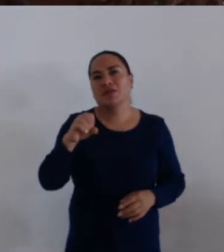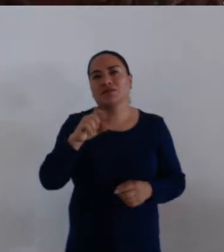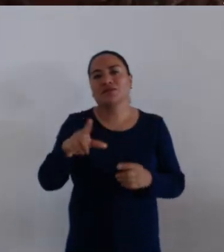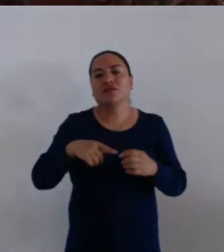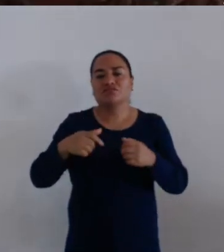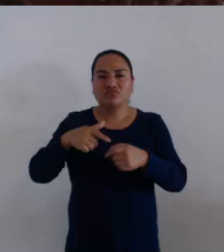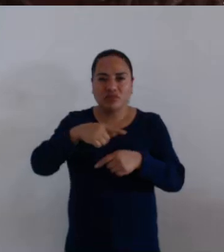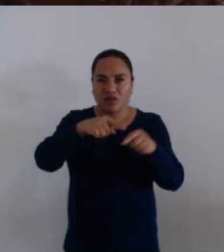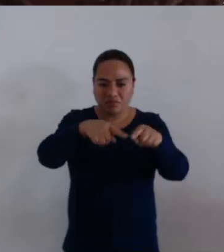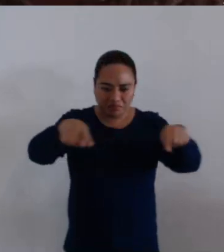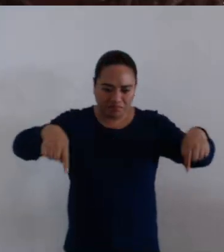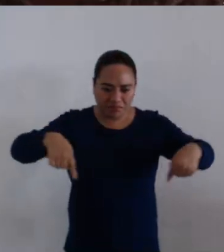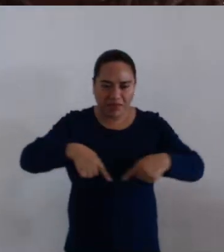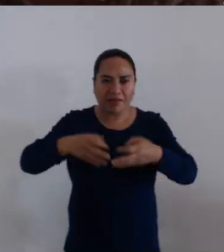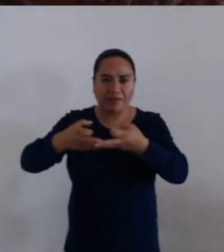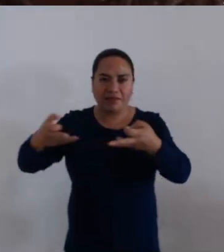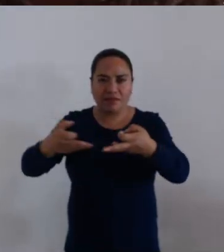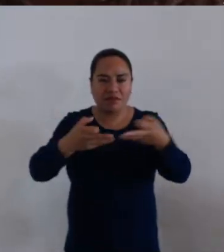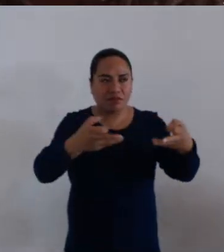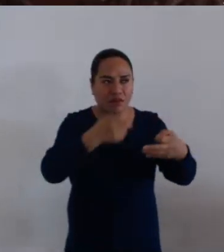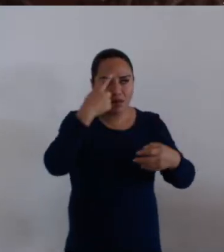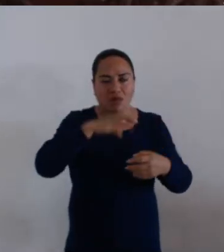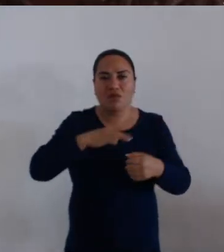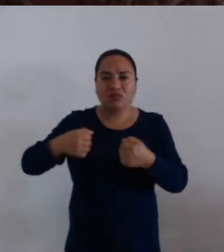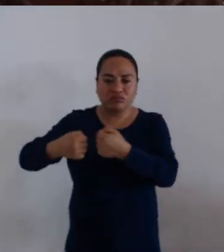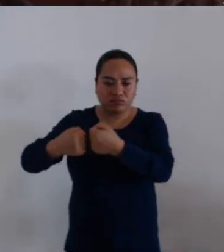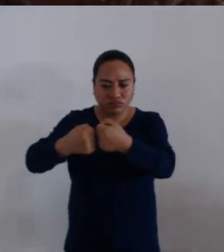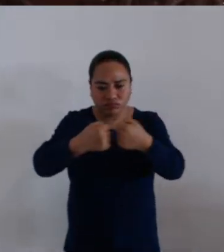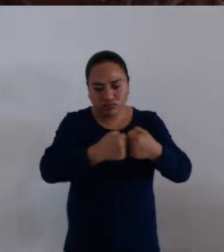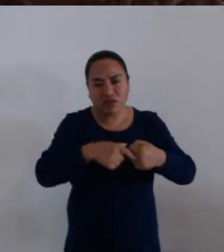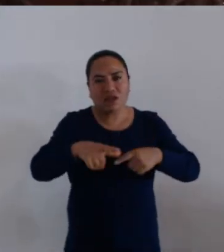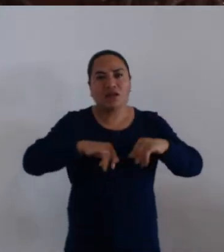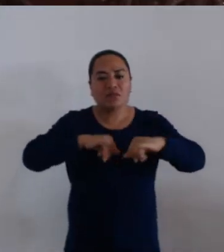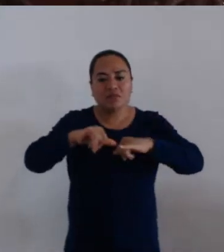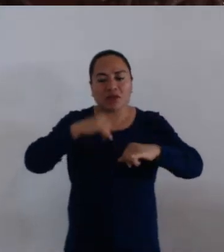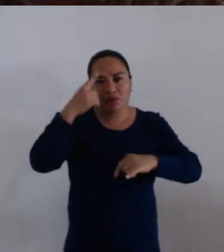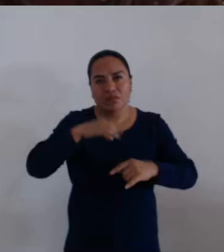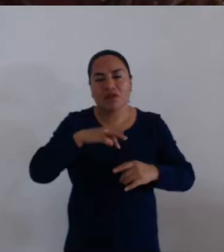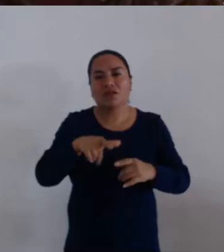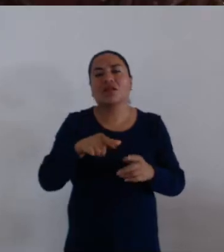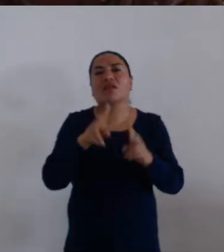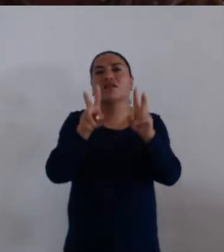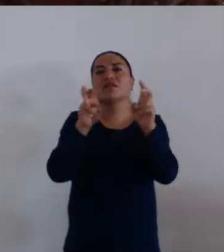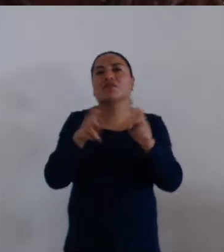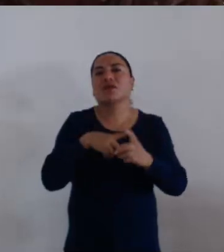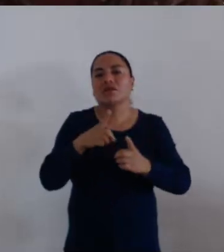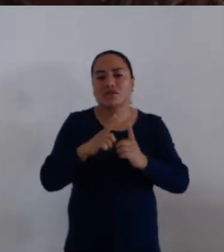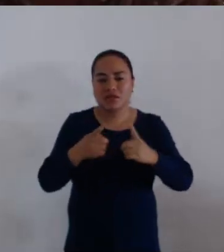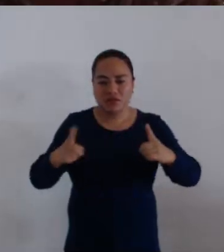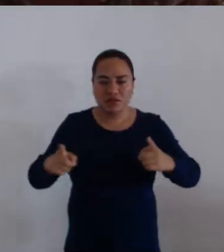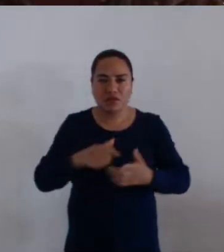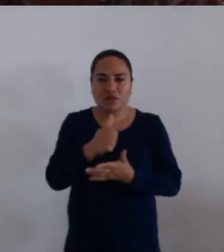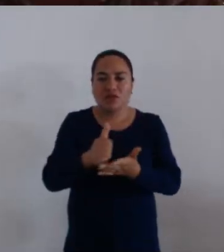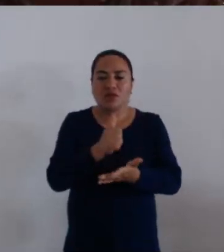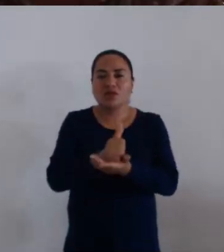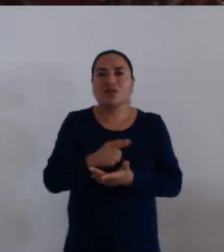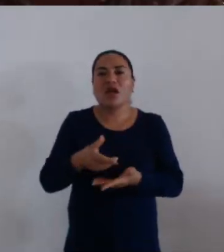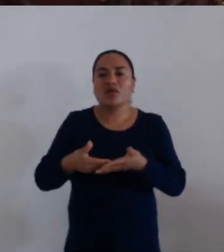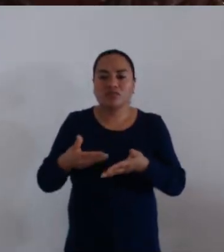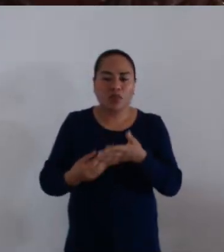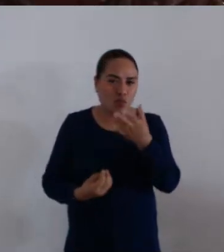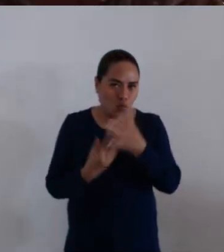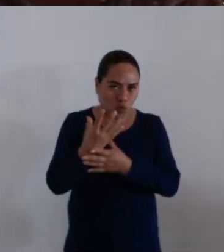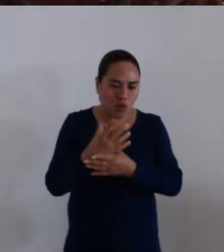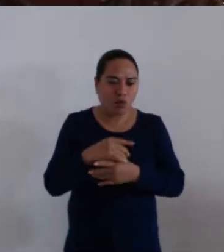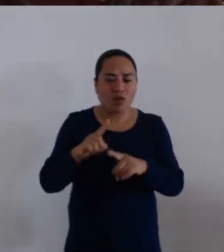alineamientos y subdivisiones, siempre y cuando estén acordes al citado decreto y al instrumento en materia de desarrollo urbano, con actualización de